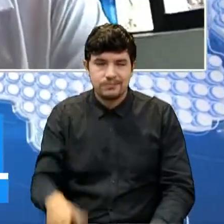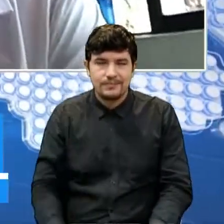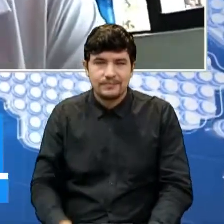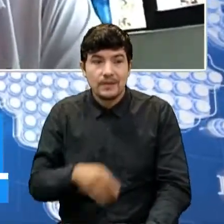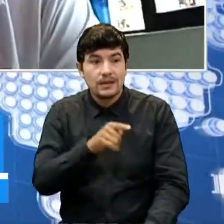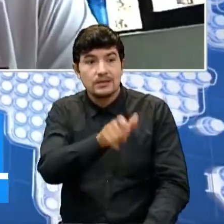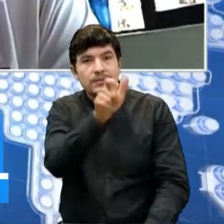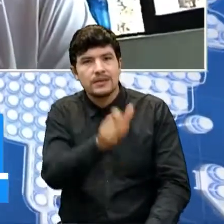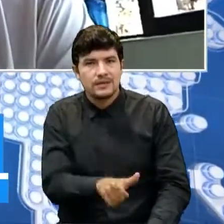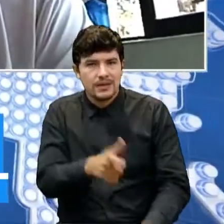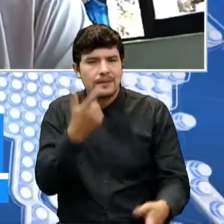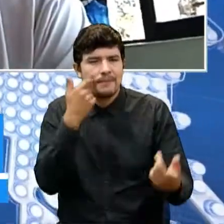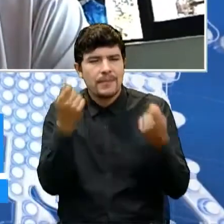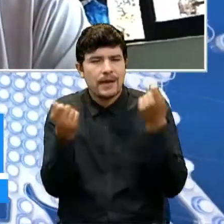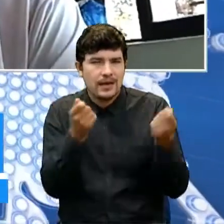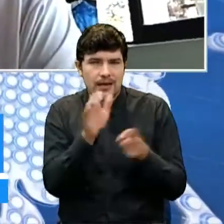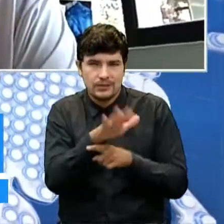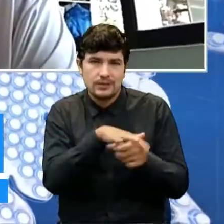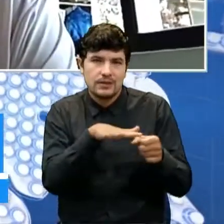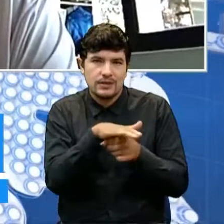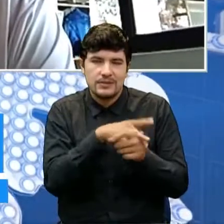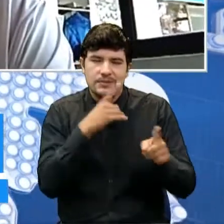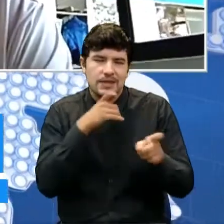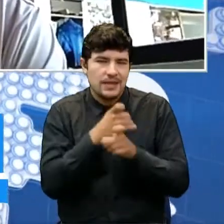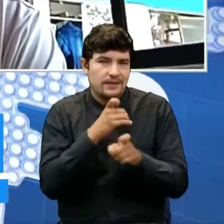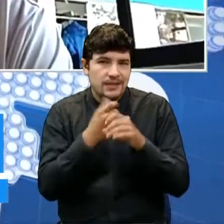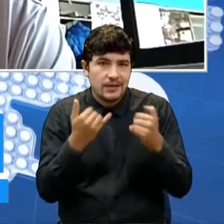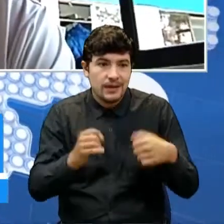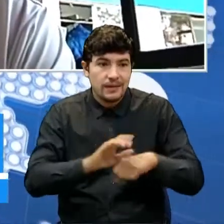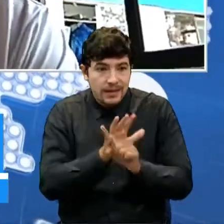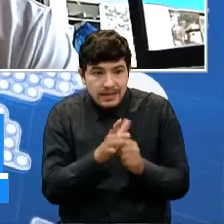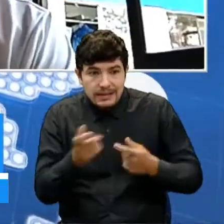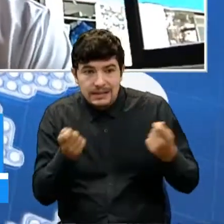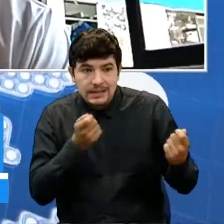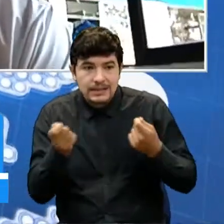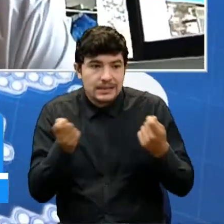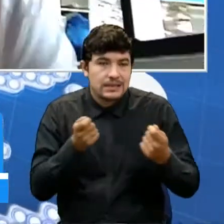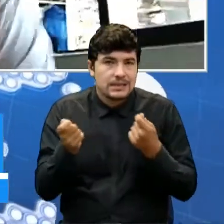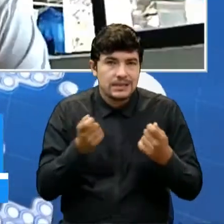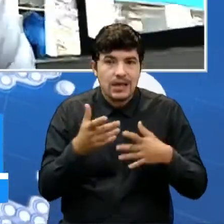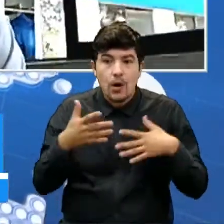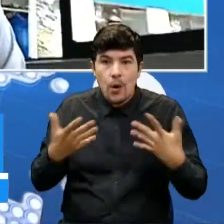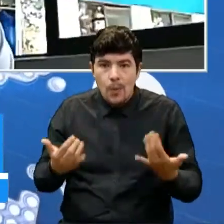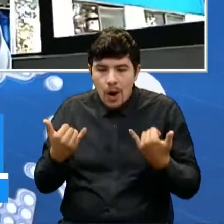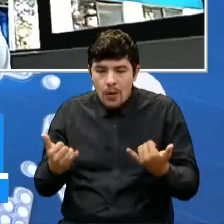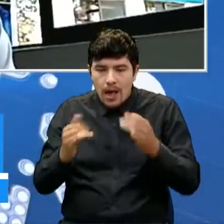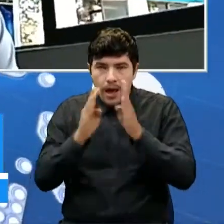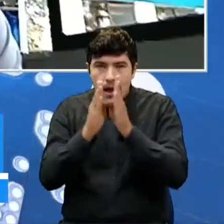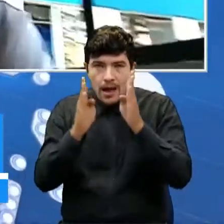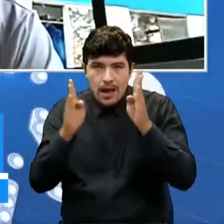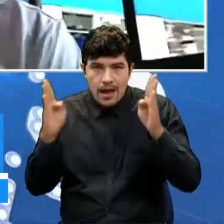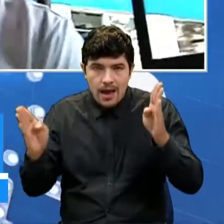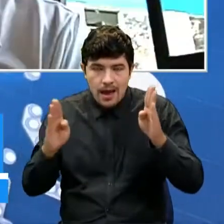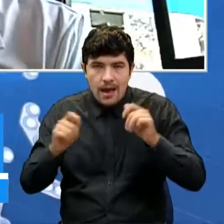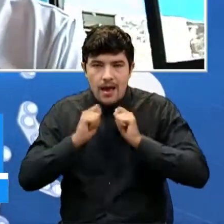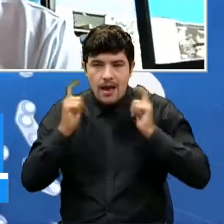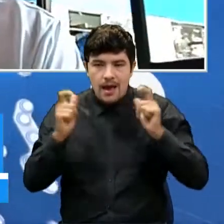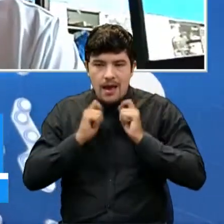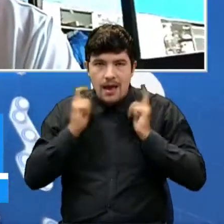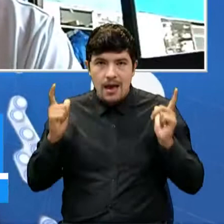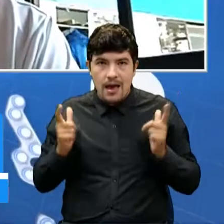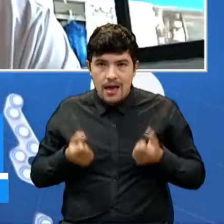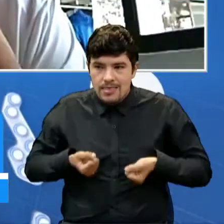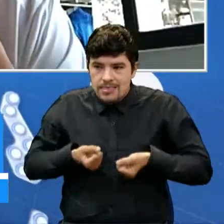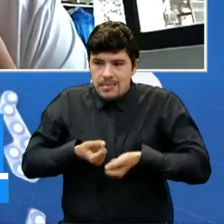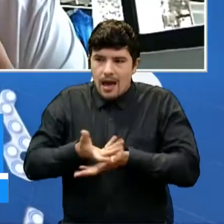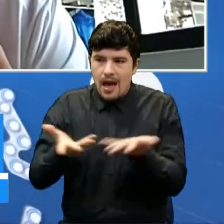ha enfrentado toda esta situación tan complicada de la pandemia y de qué manera nosotros estamos entregándole a